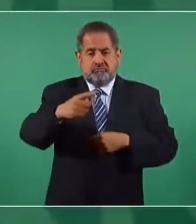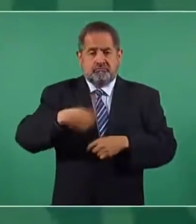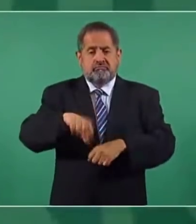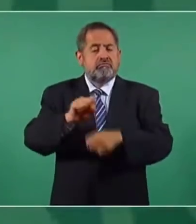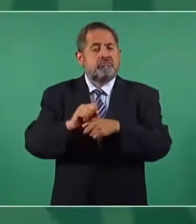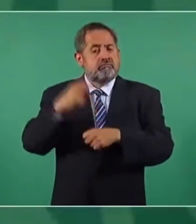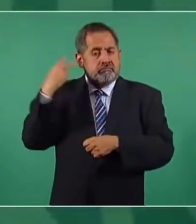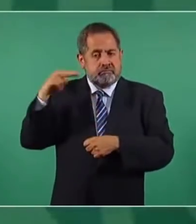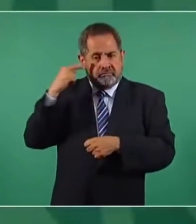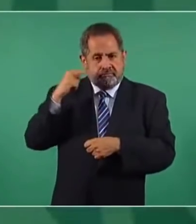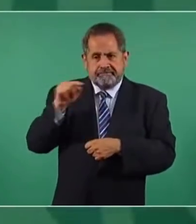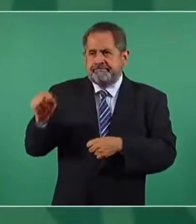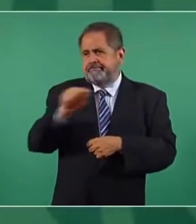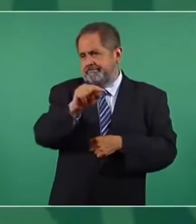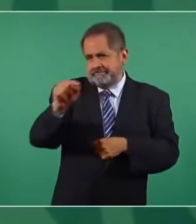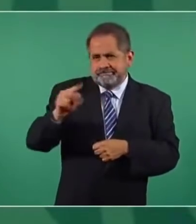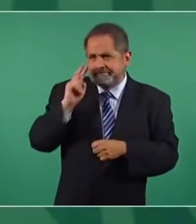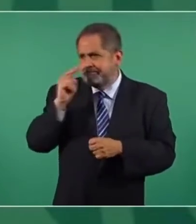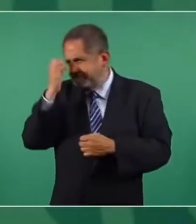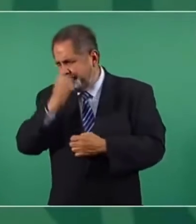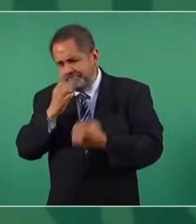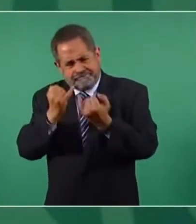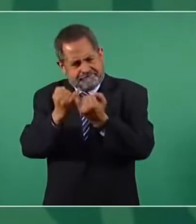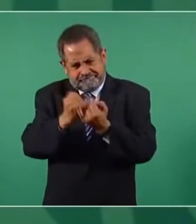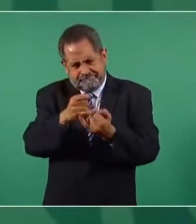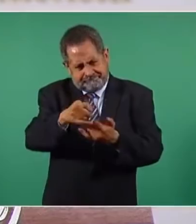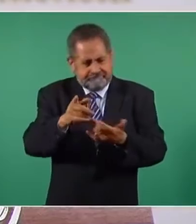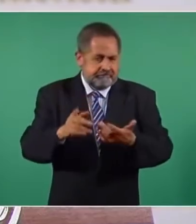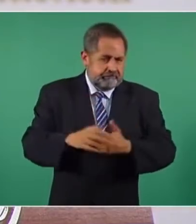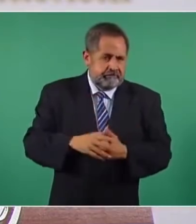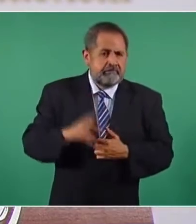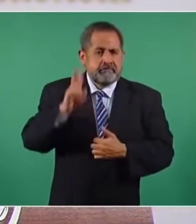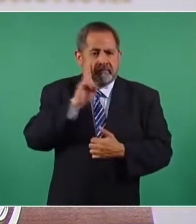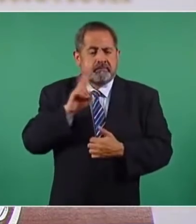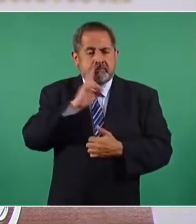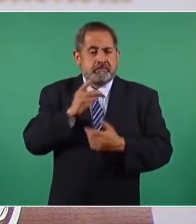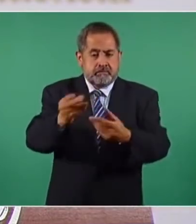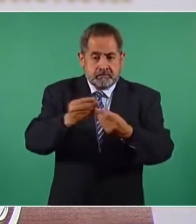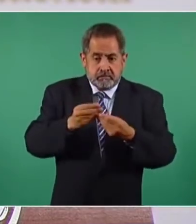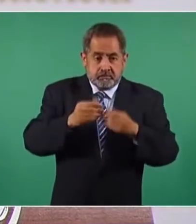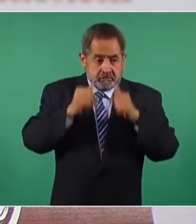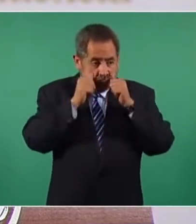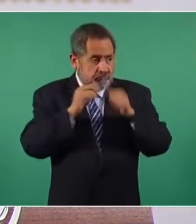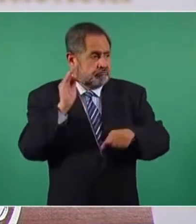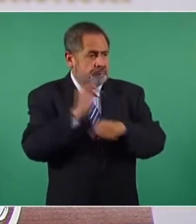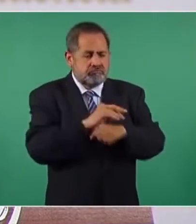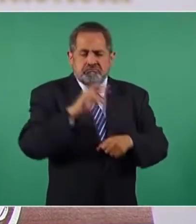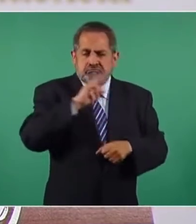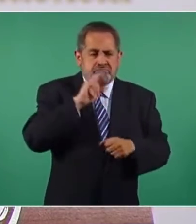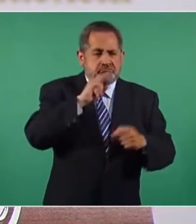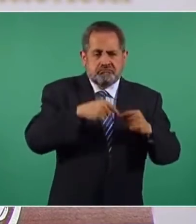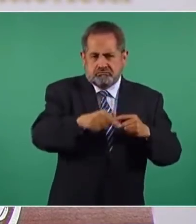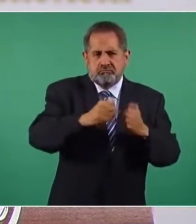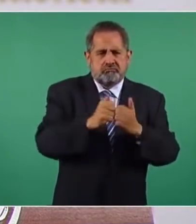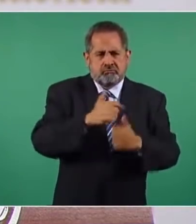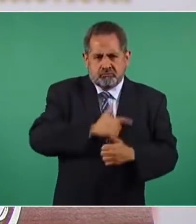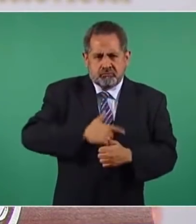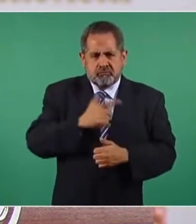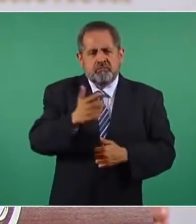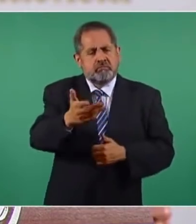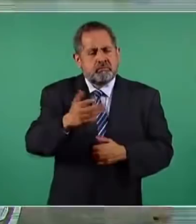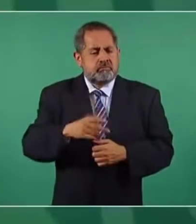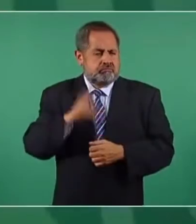porque hay unas zonas en donde tenemos que atender, y que lo que se pueda dar atención de manera rápida, con mucho gusto. Efectivamente,